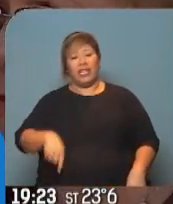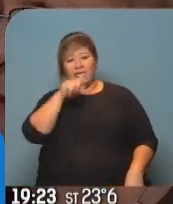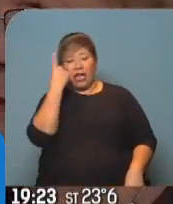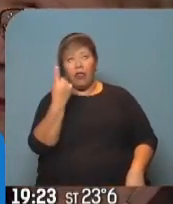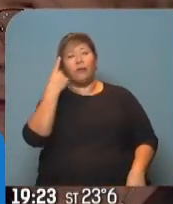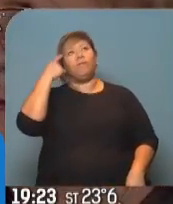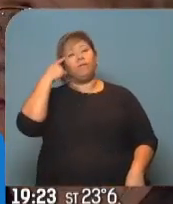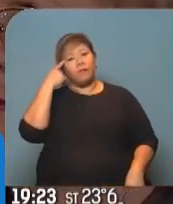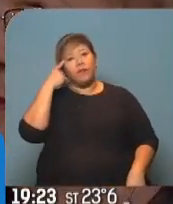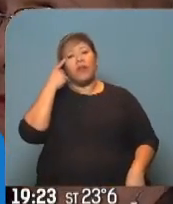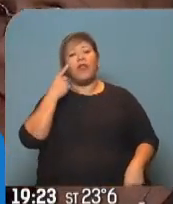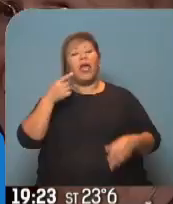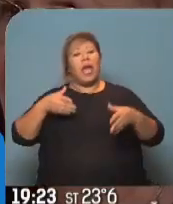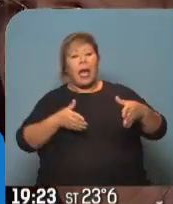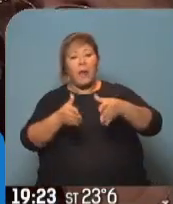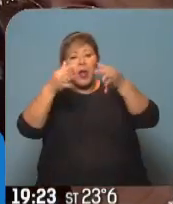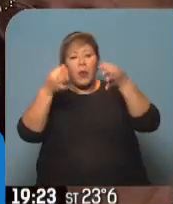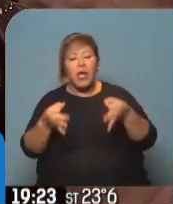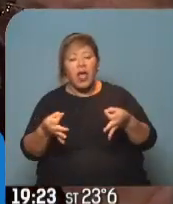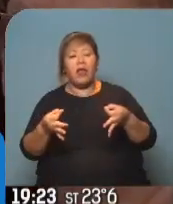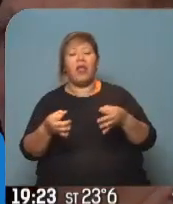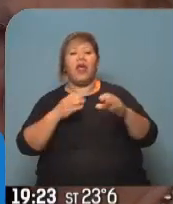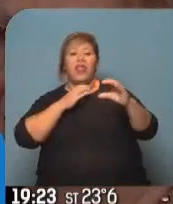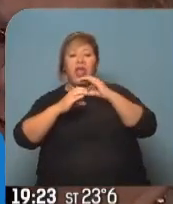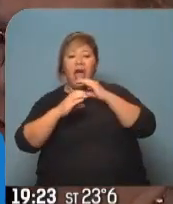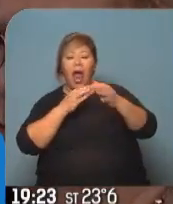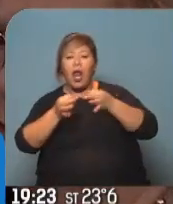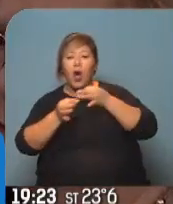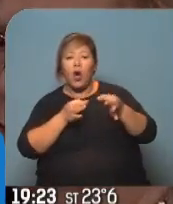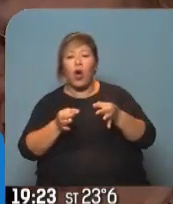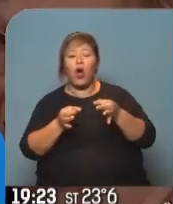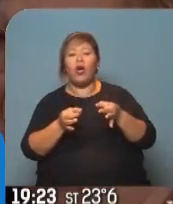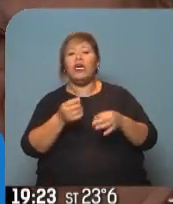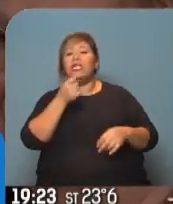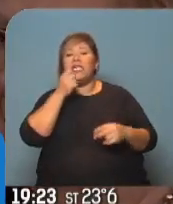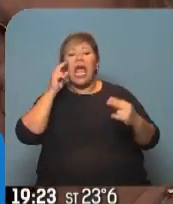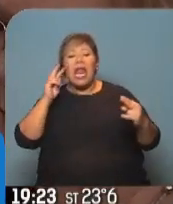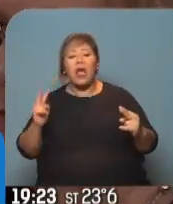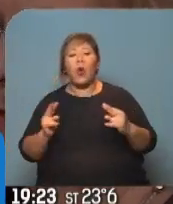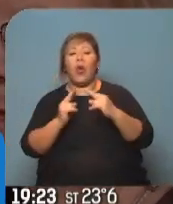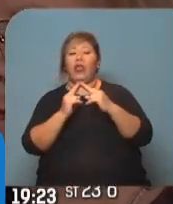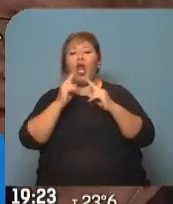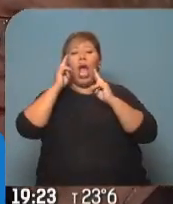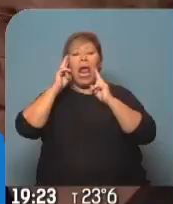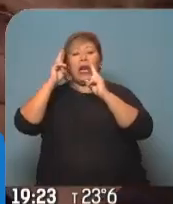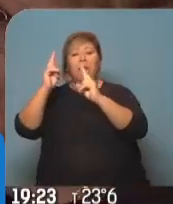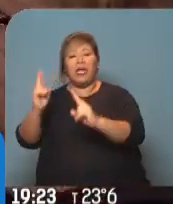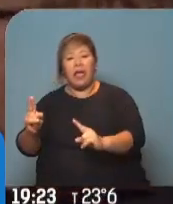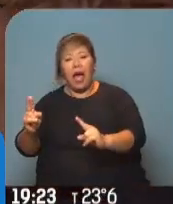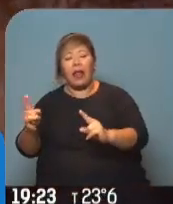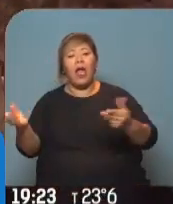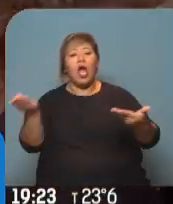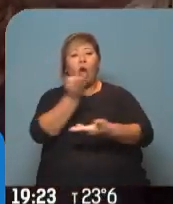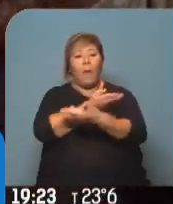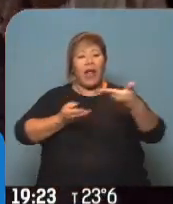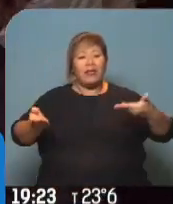diálogo, de entender que nos hace grandes como país el encuentro, el respetarnos, el saber de nuestras